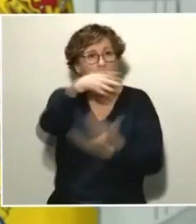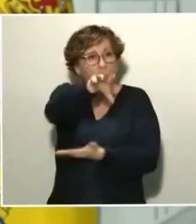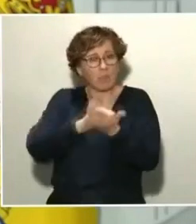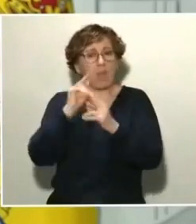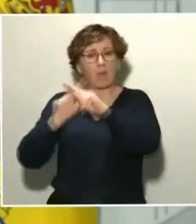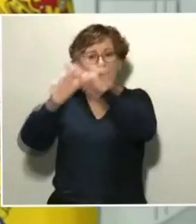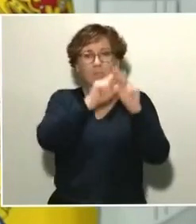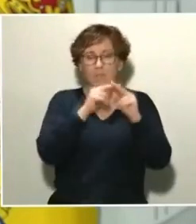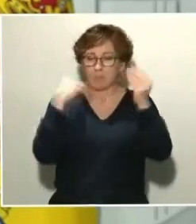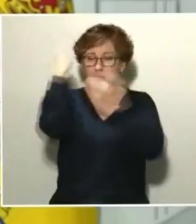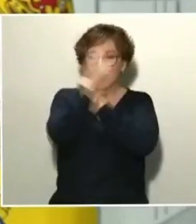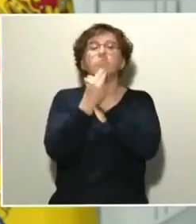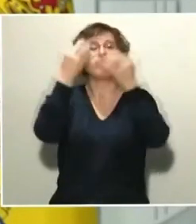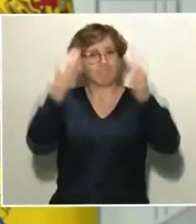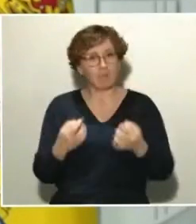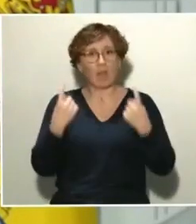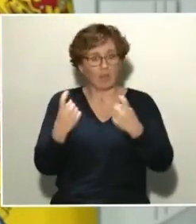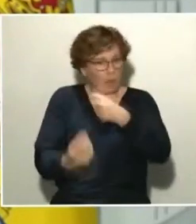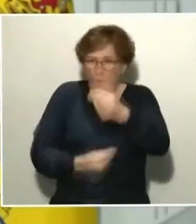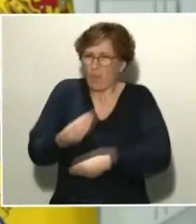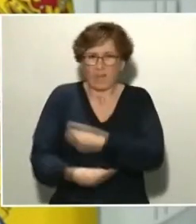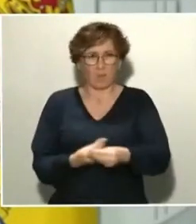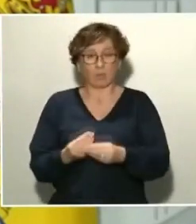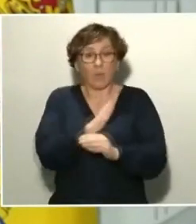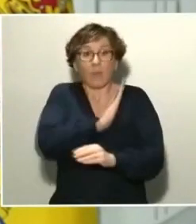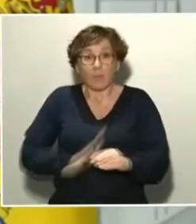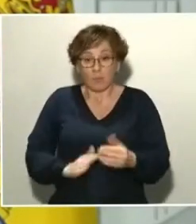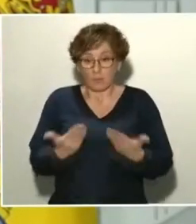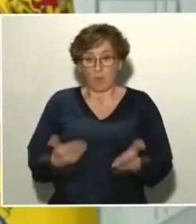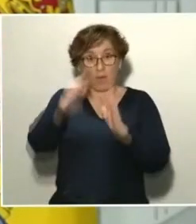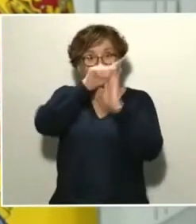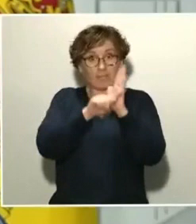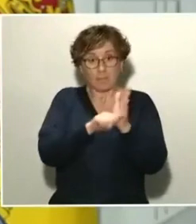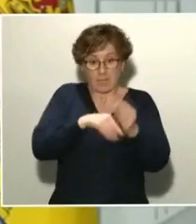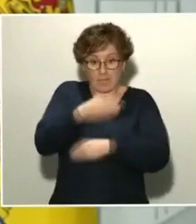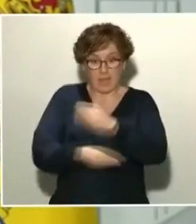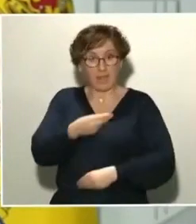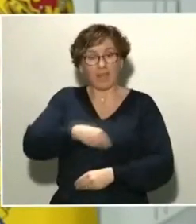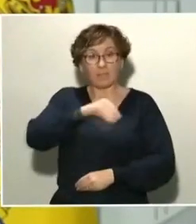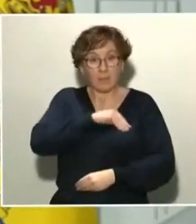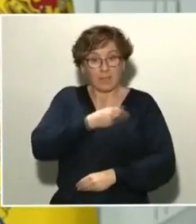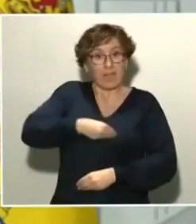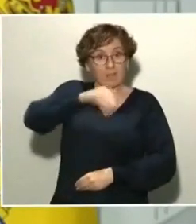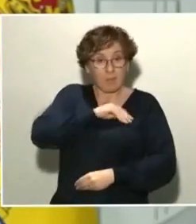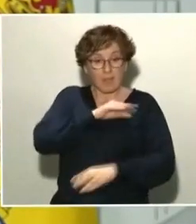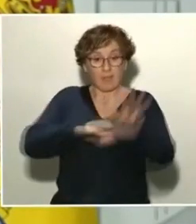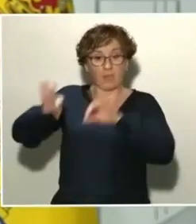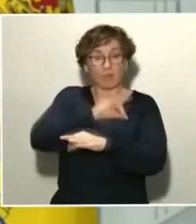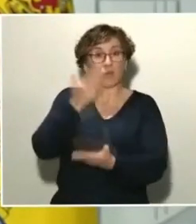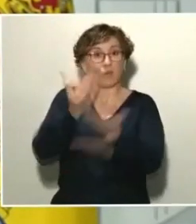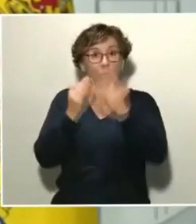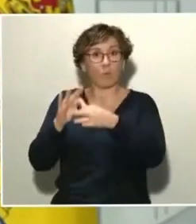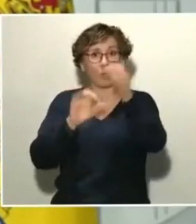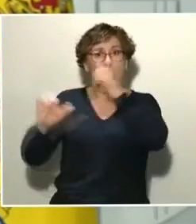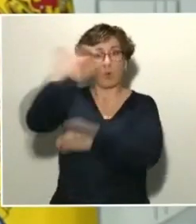necesarias, pues las adoptaríamos. De momento, las medidas que ha adoptado España, que están entre las más duras del conjunto de la Unión Europea y, diría que del mundo,